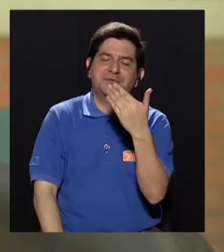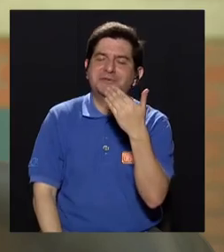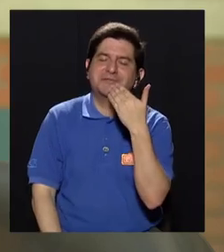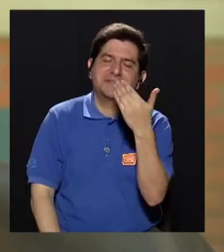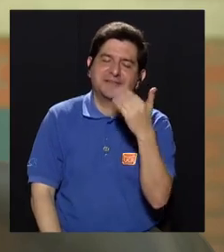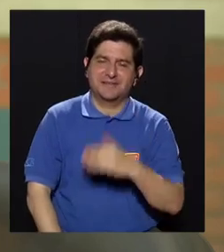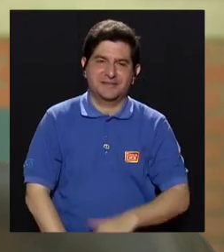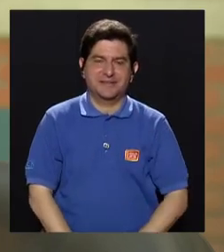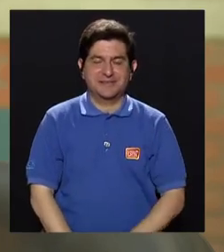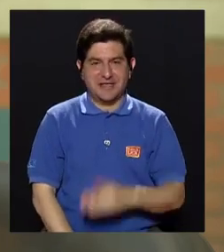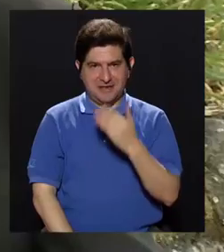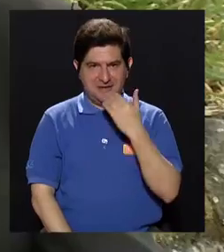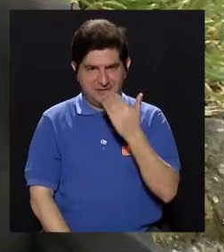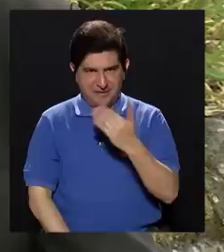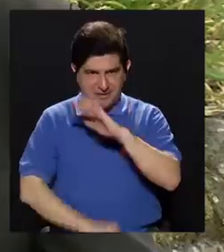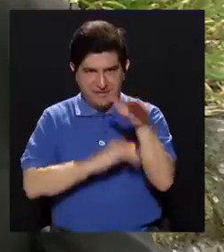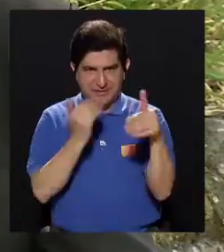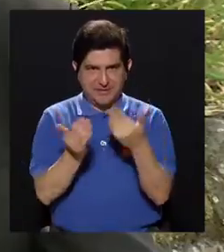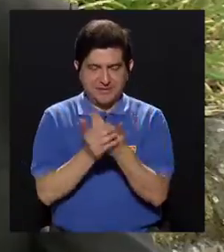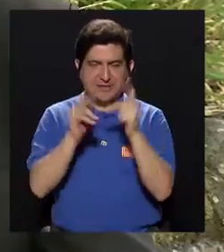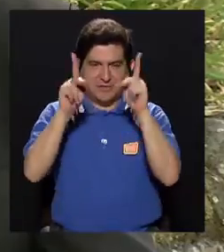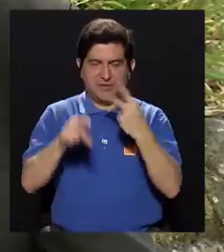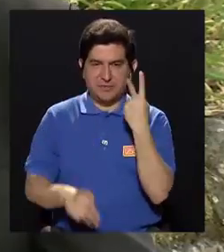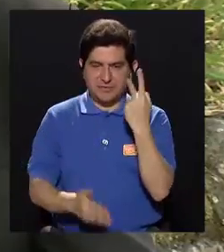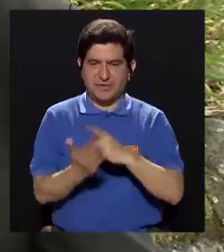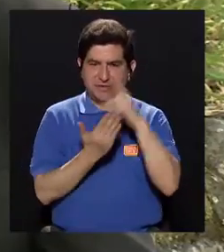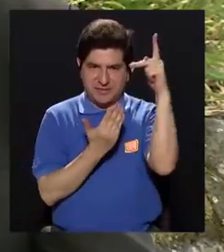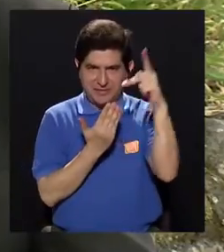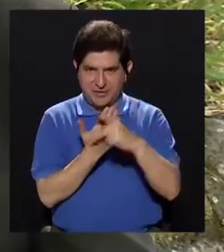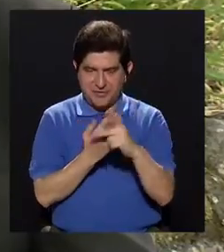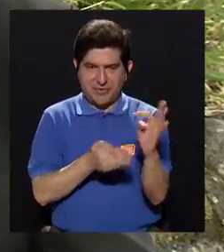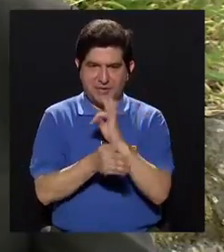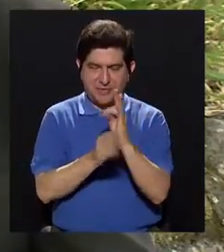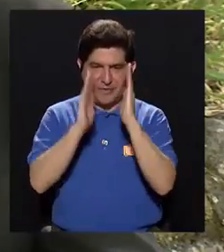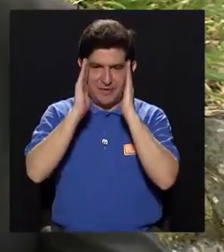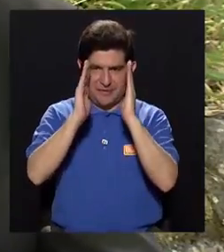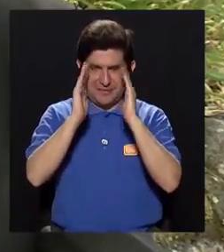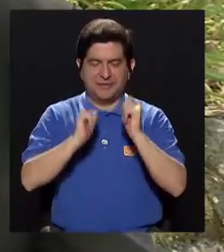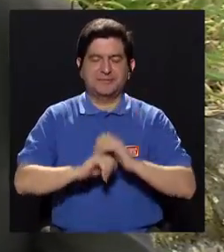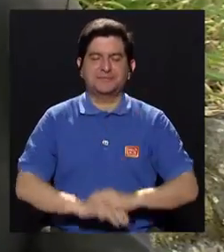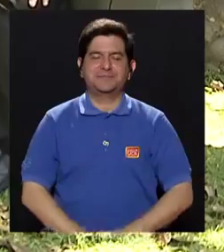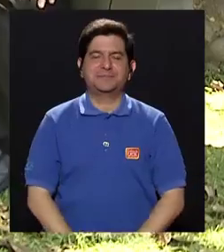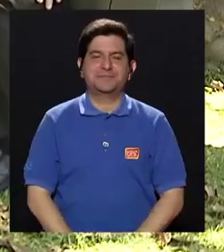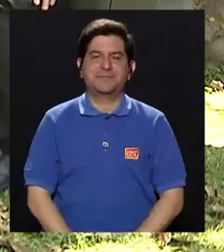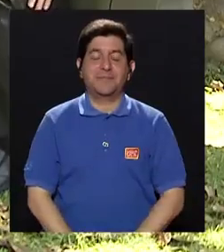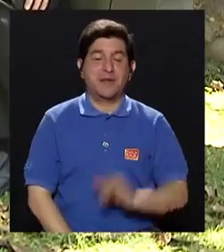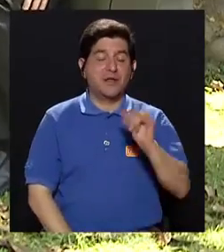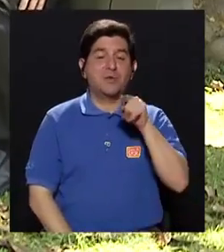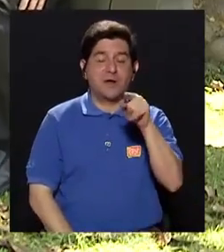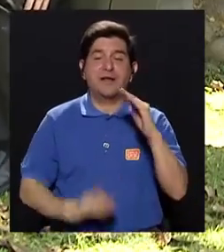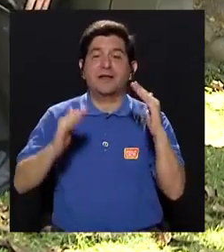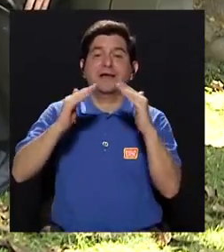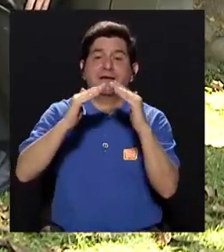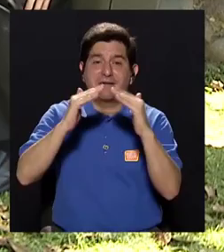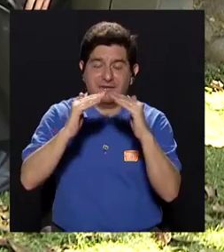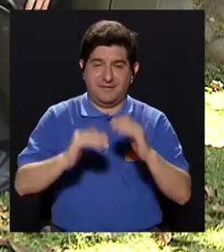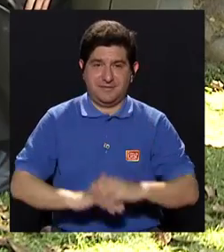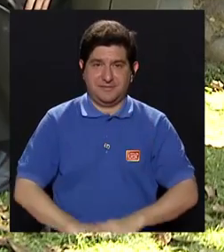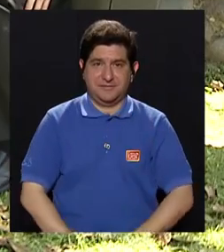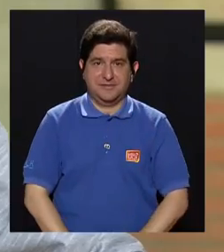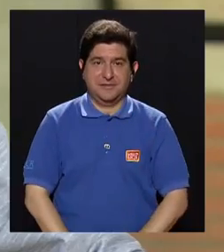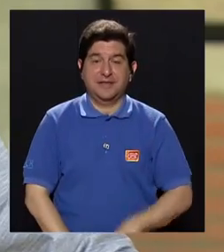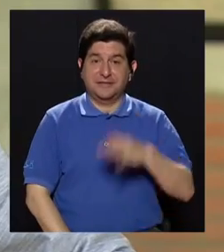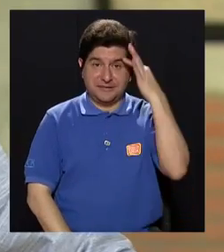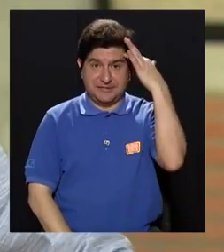Agradecerle este espacio. Muchas gracias a todos los televidentes que nos vinieron con la compañía de Dios. Y ustedes allá en sus hogares, por favor,